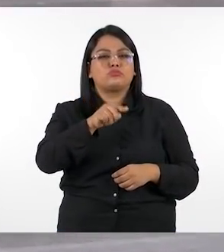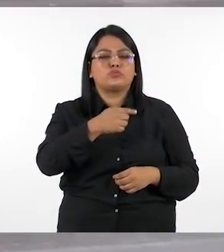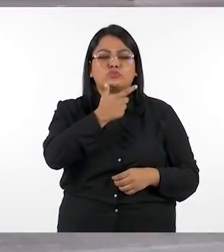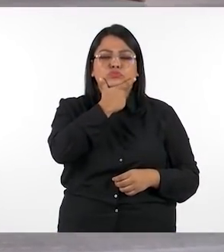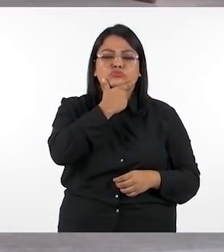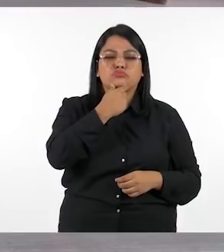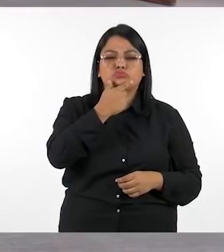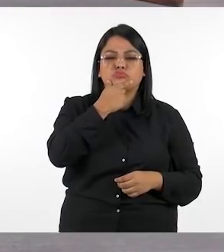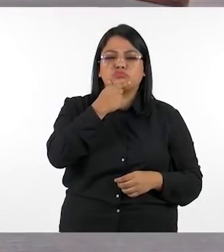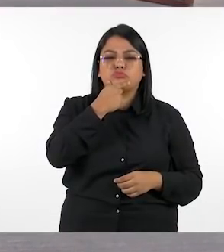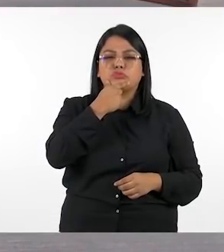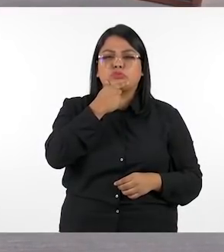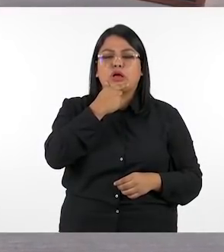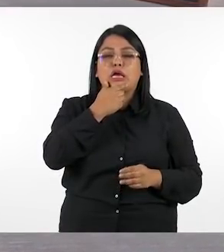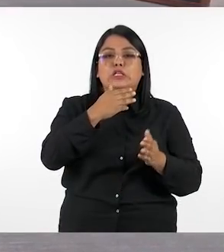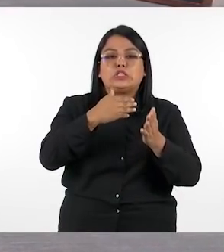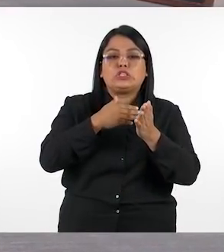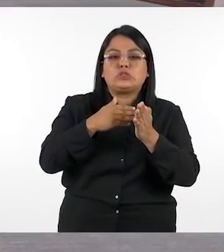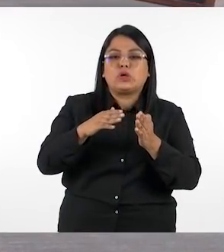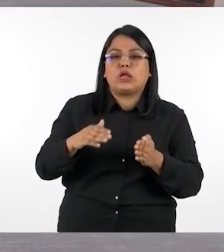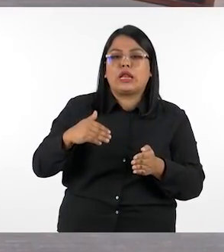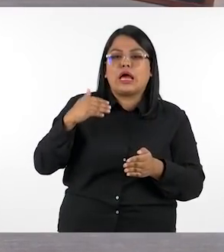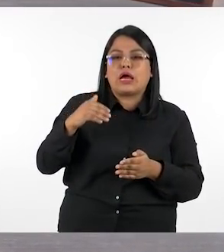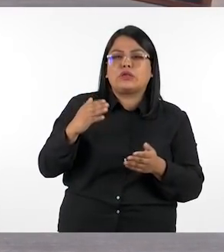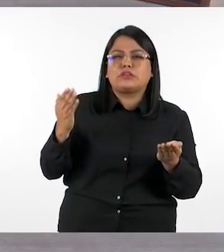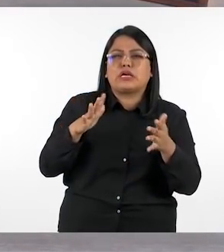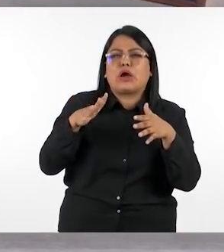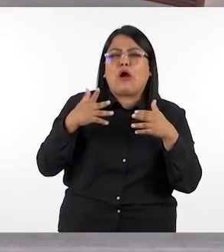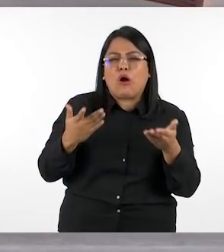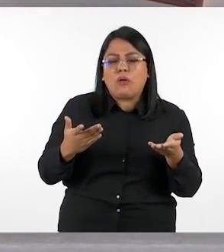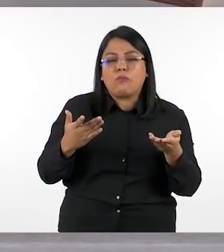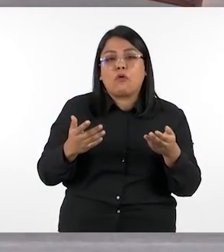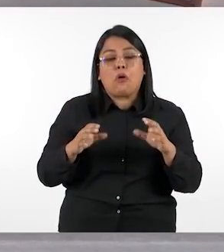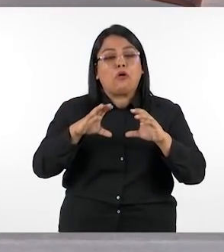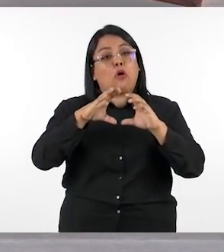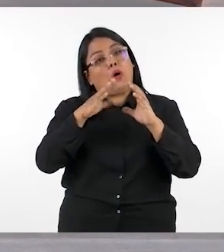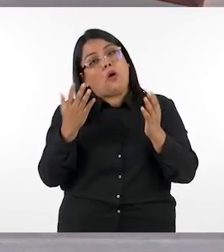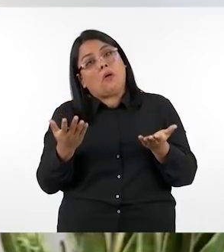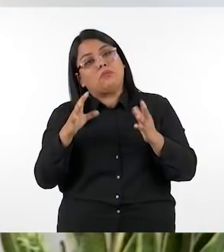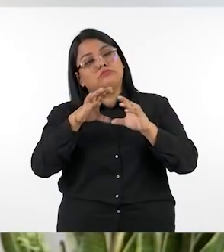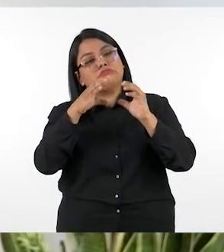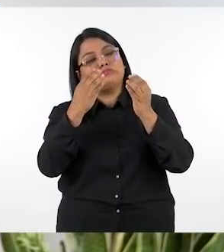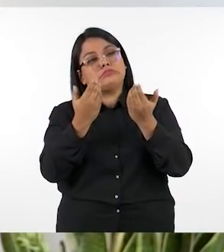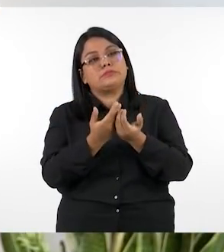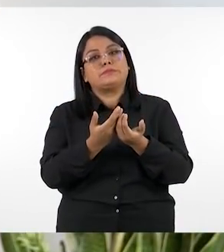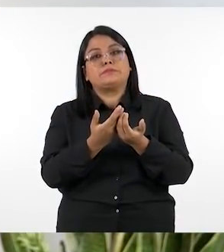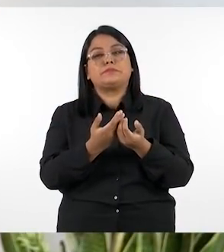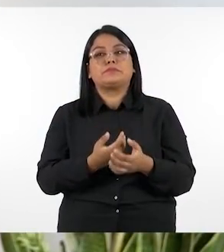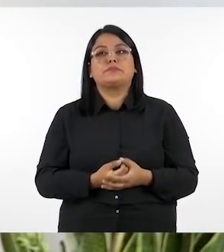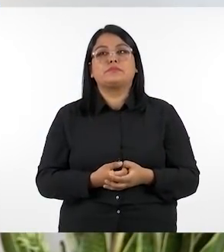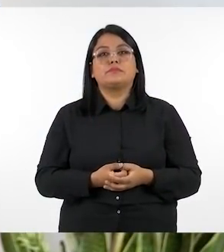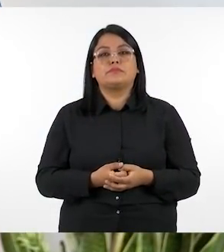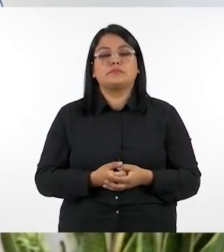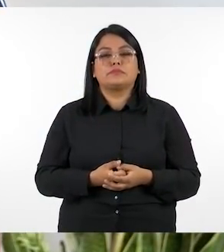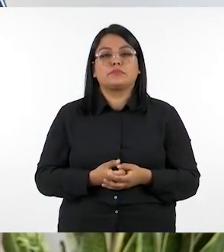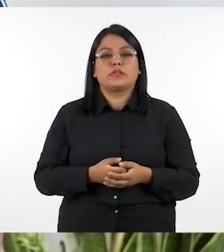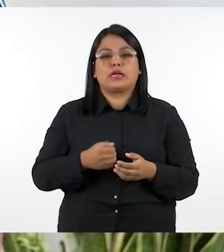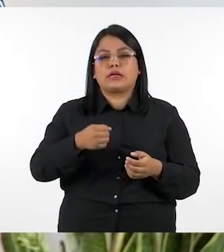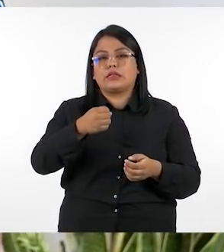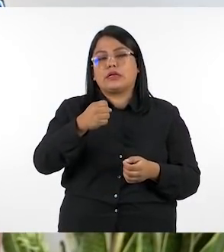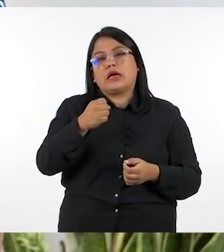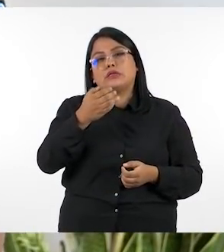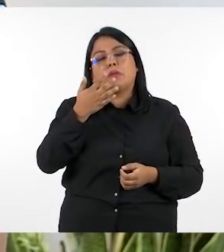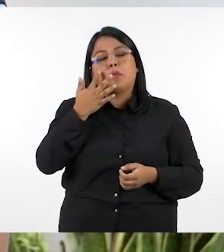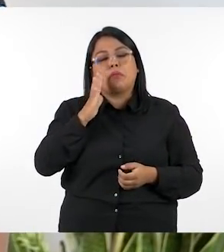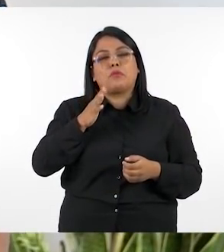hacer cuando iniciamos el año o cómo hacer con cada una de las clases que tenemos en smart entonces para ampliar